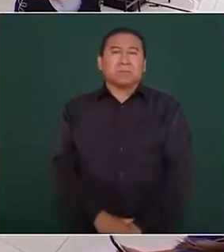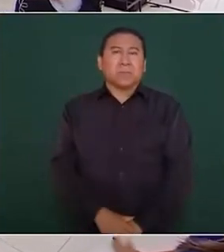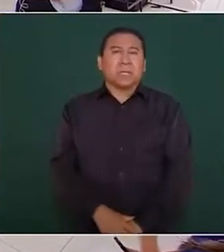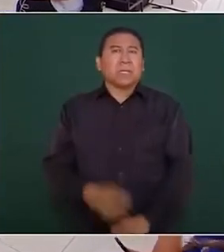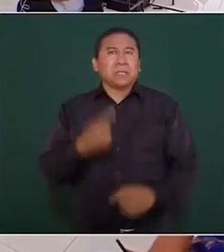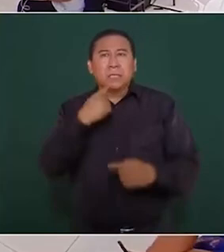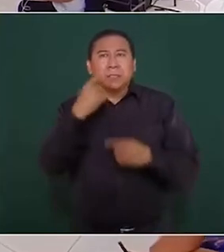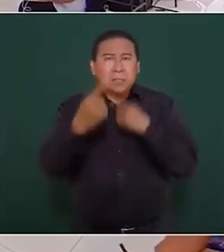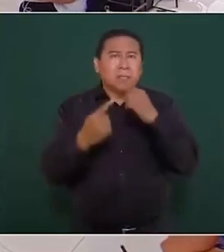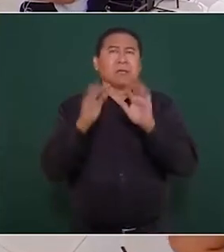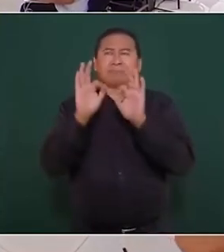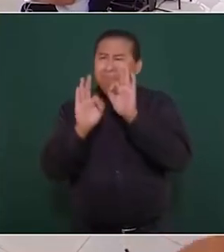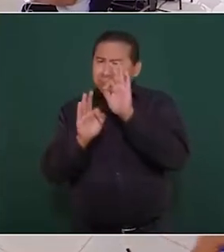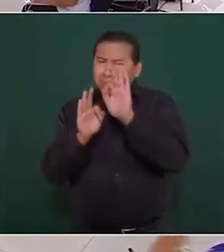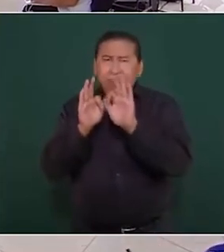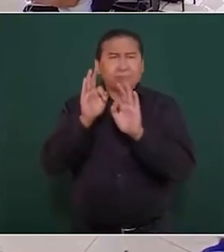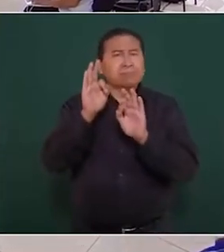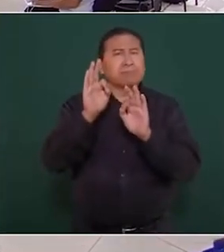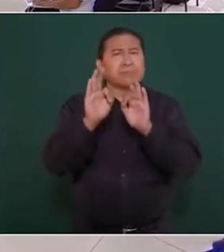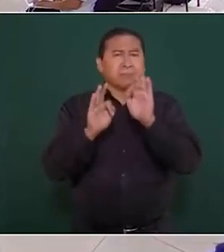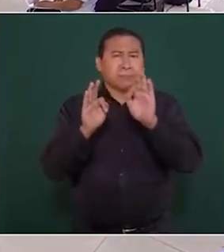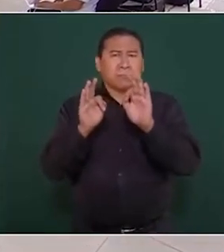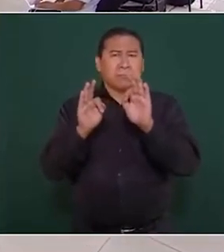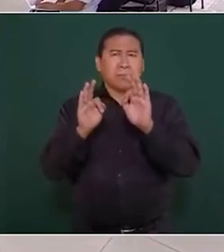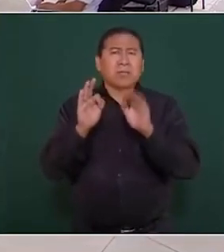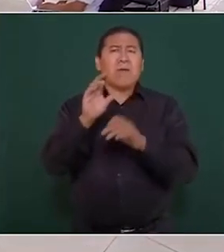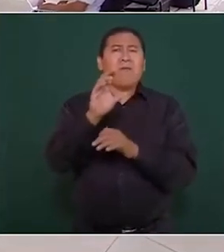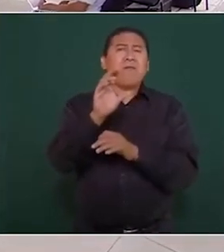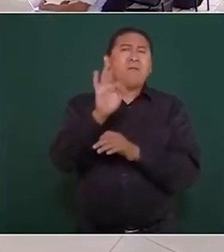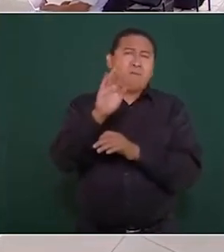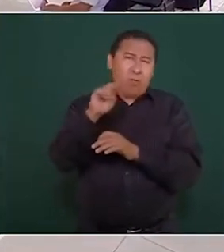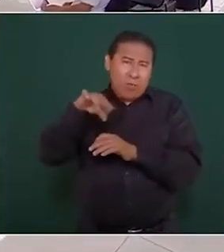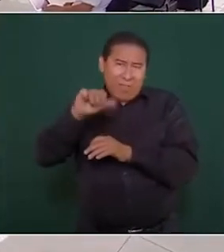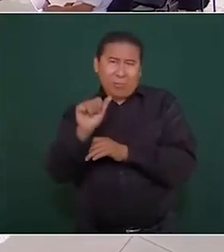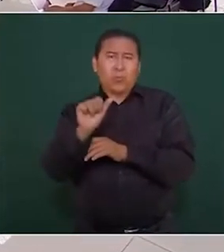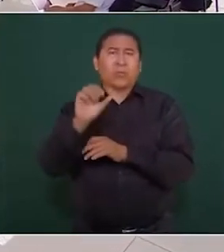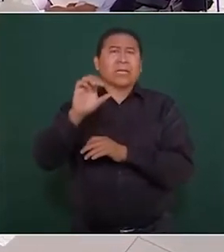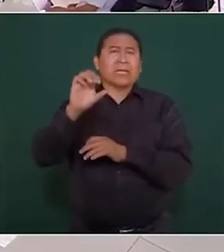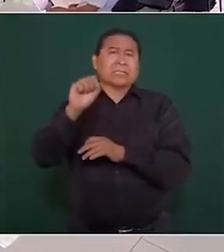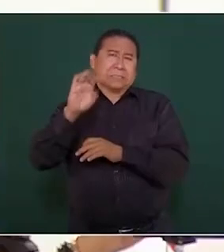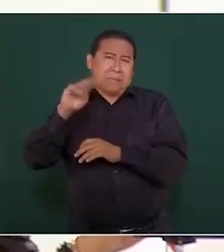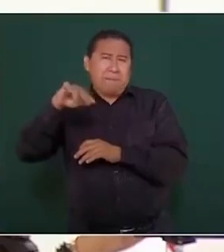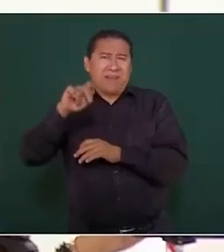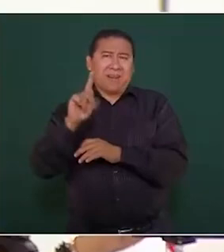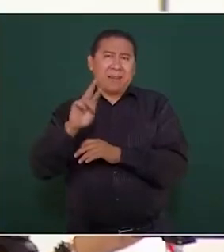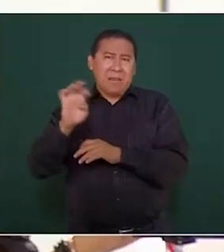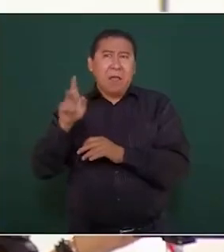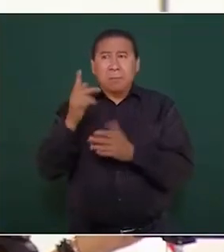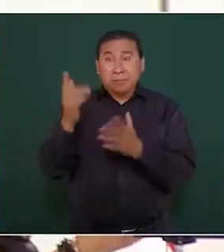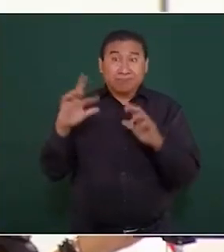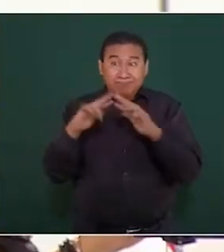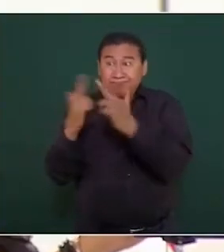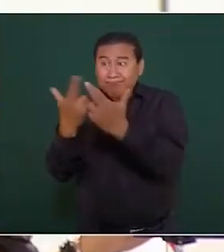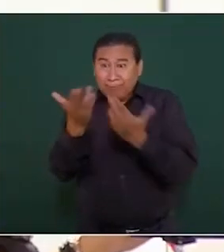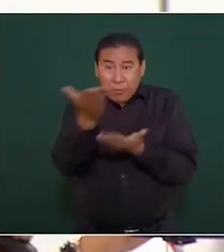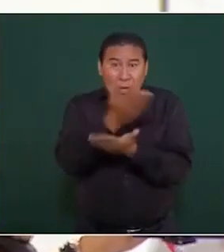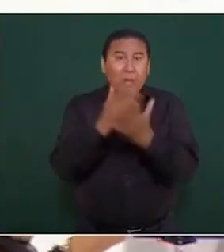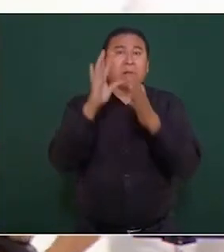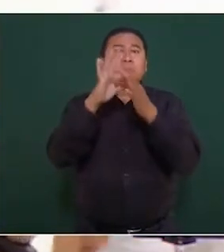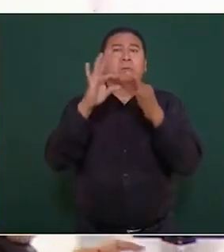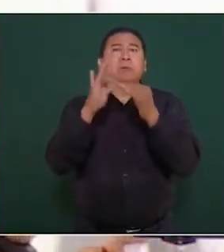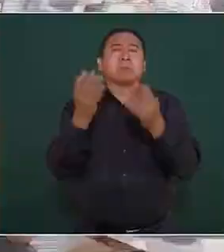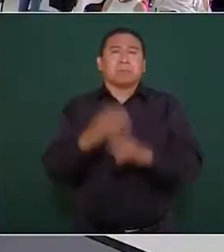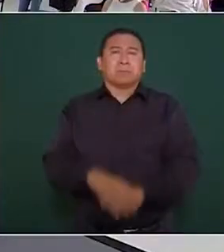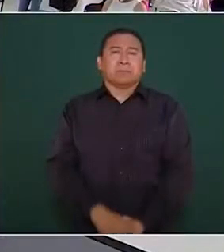se les daría la atención de parte de tanto de Fonatur como de la Semarnat. No sé si ya se reunieron con ellos, ¿qué nos podría decir al